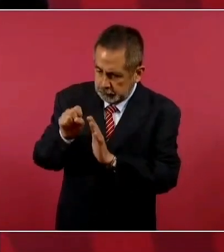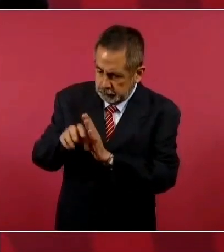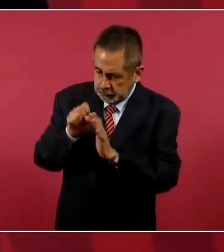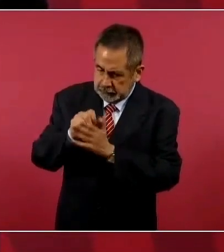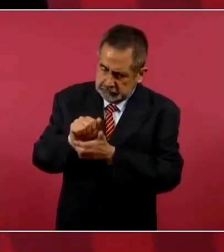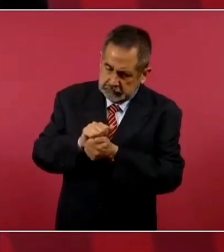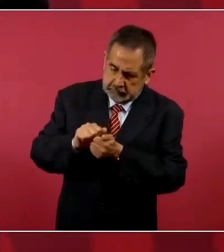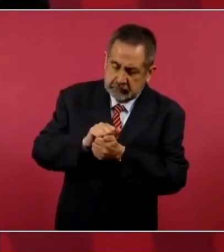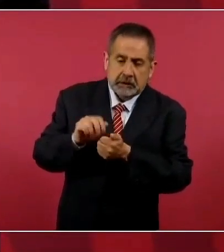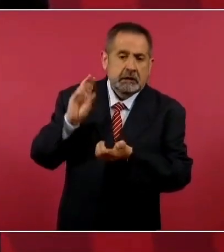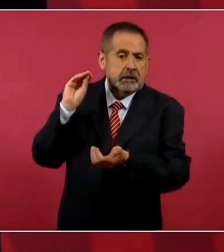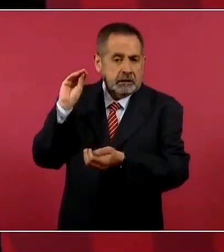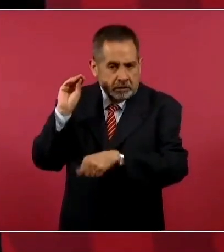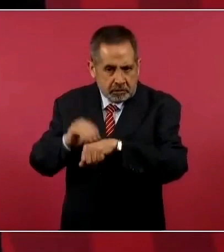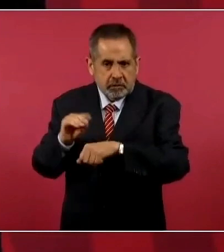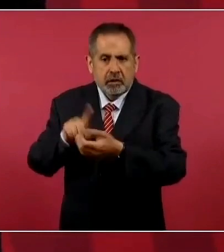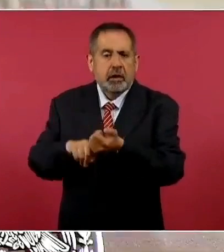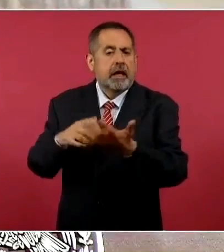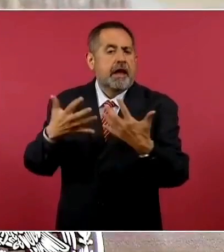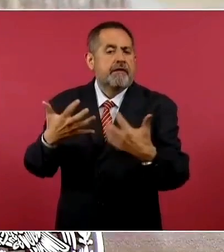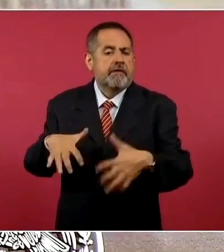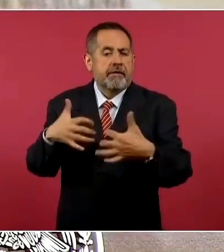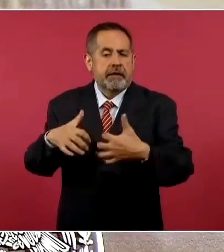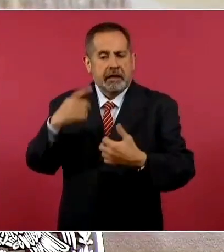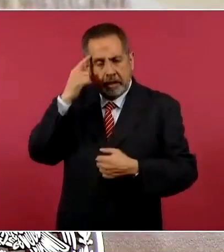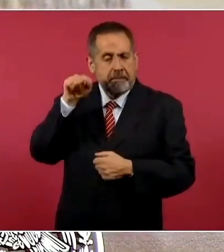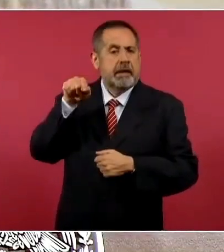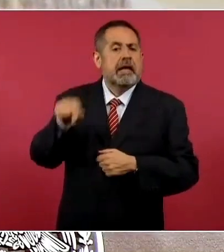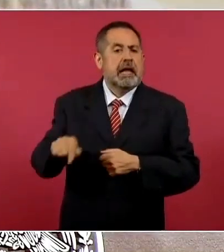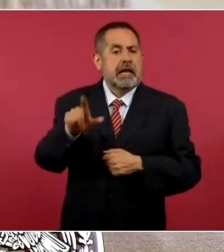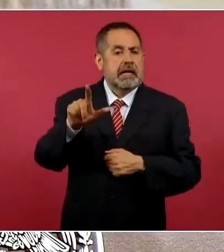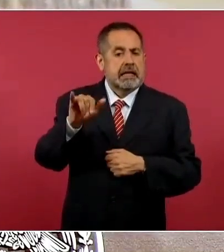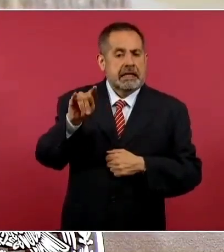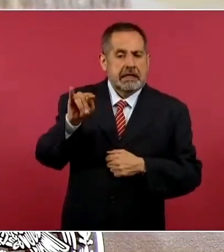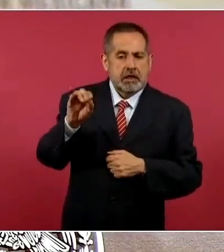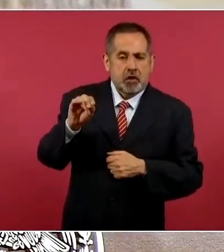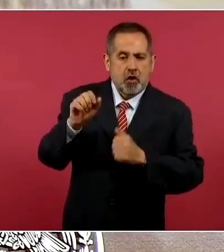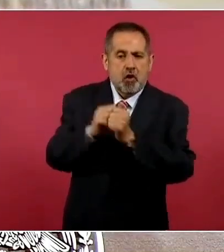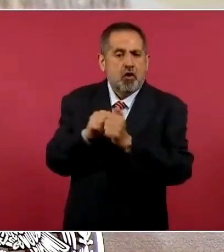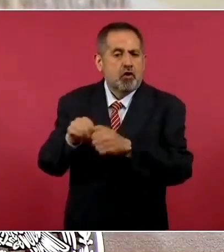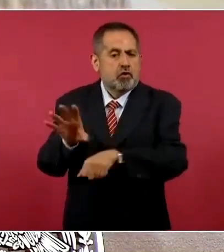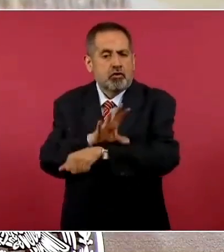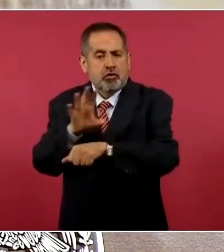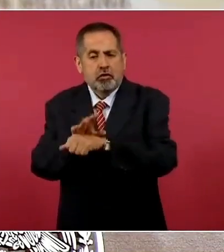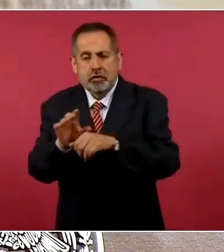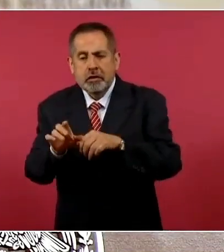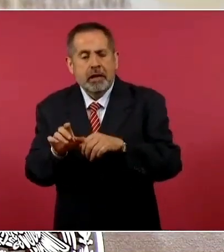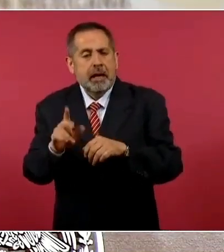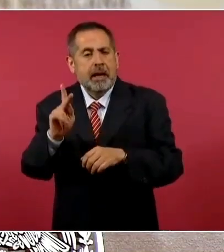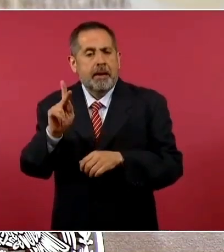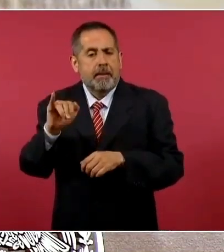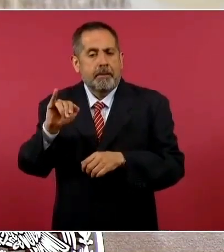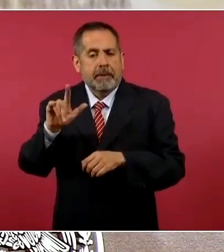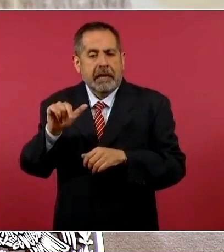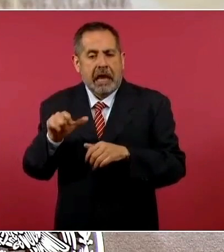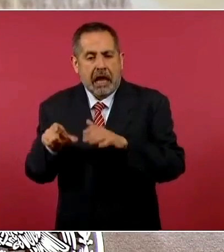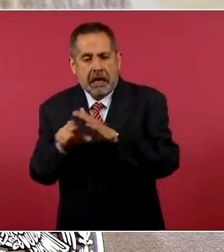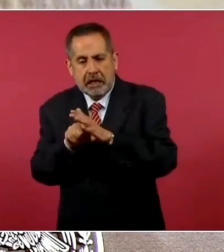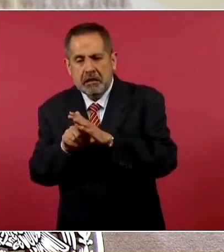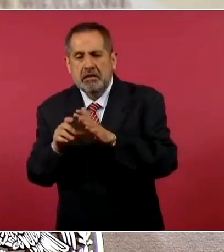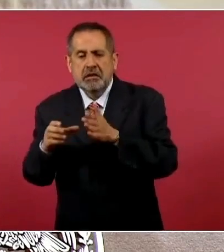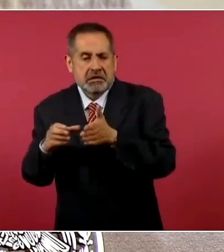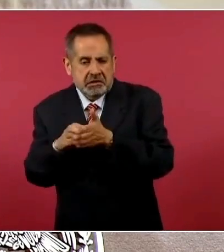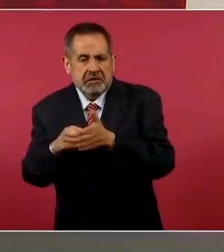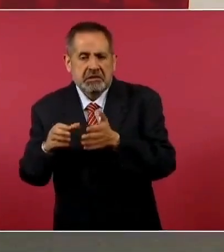fábricas de baterías para la